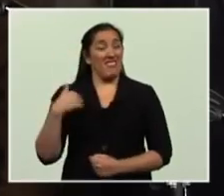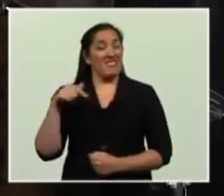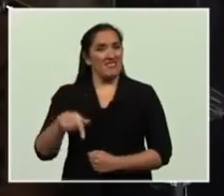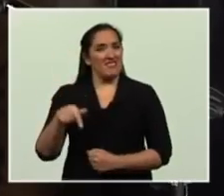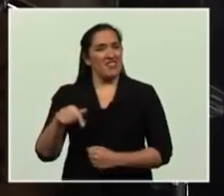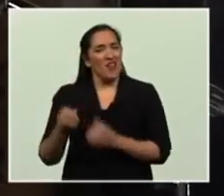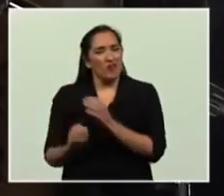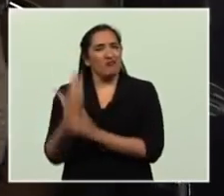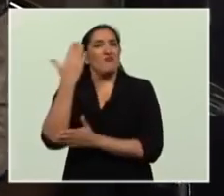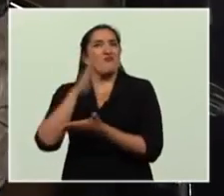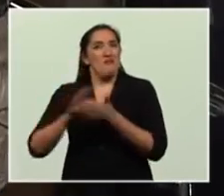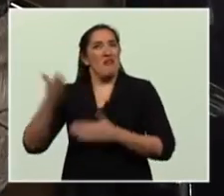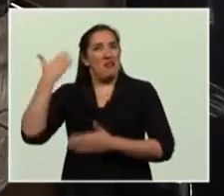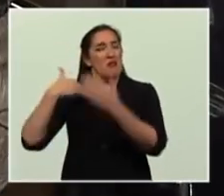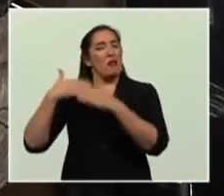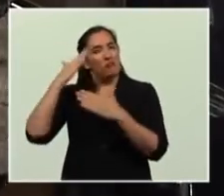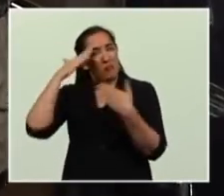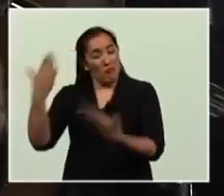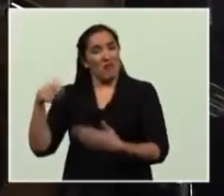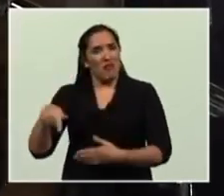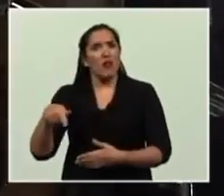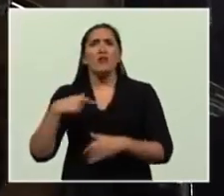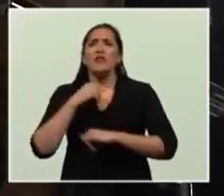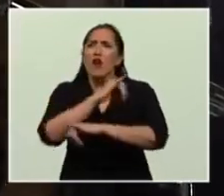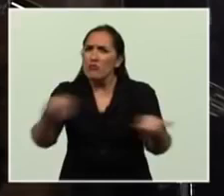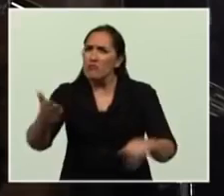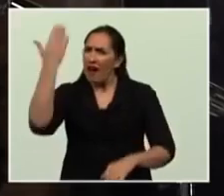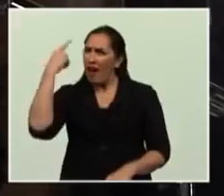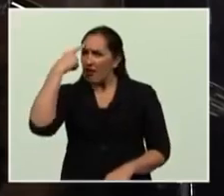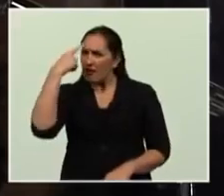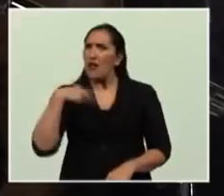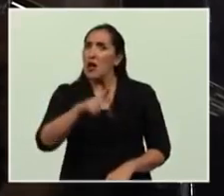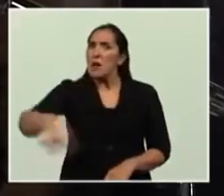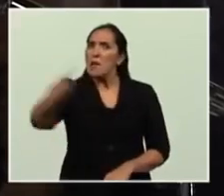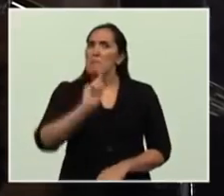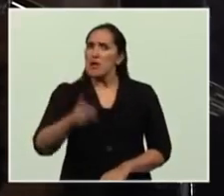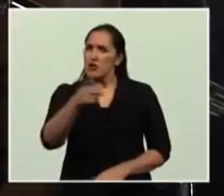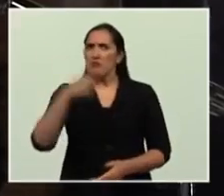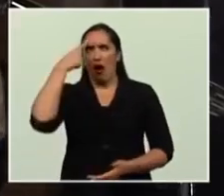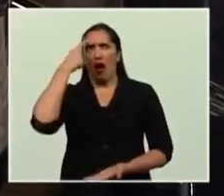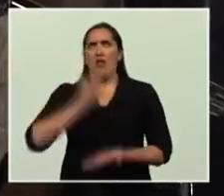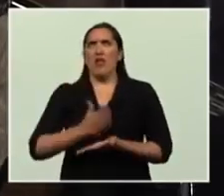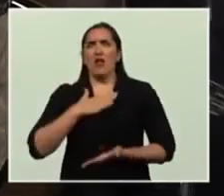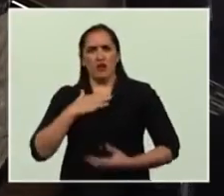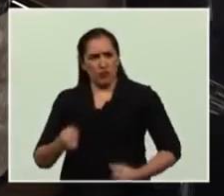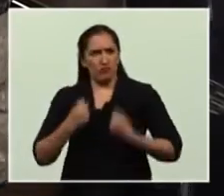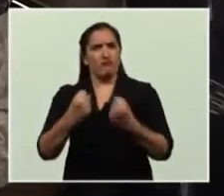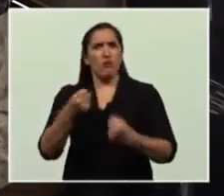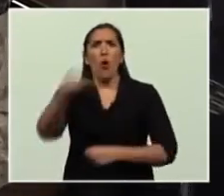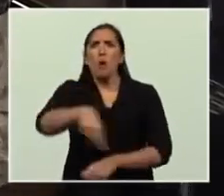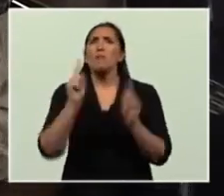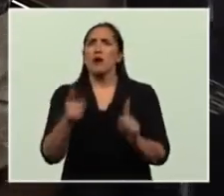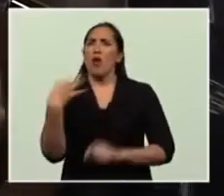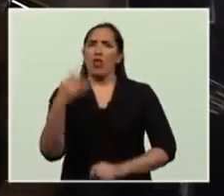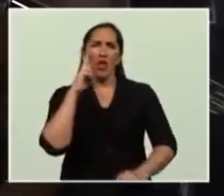ustedes son los empoderados, ustedes son los que deben controlar, ustedes son los que deben vigilar,